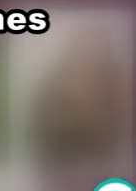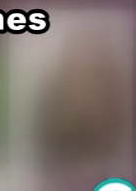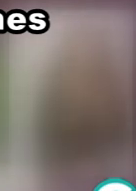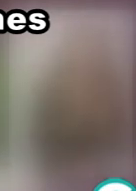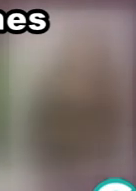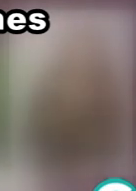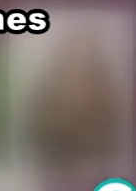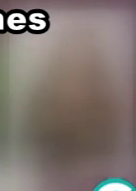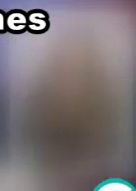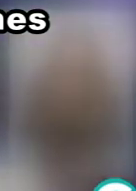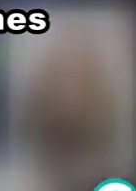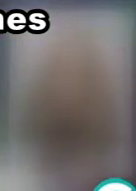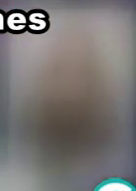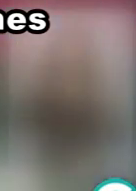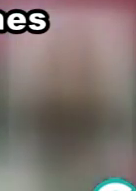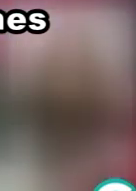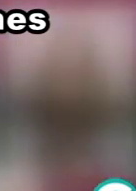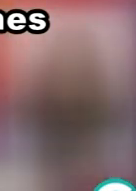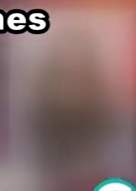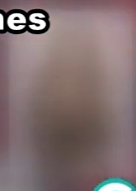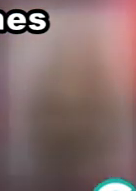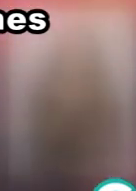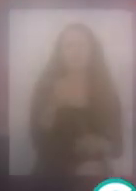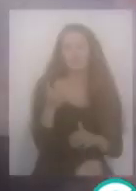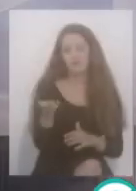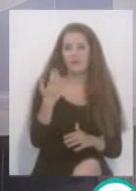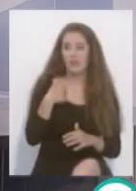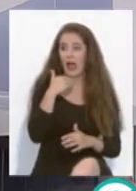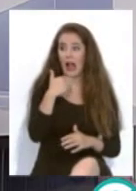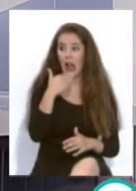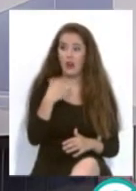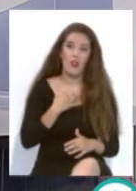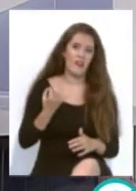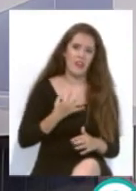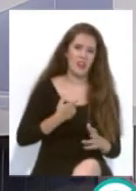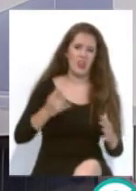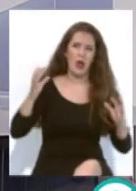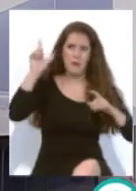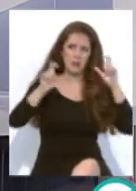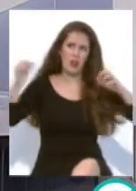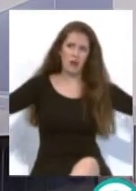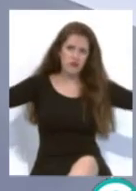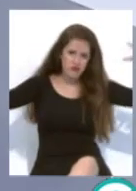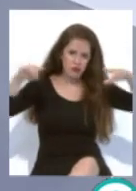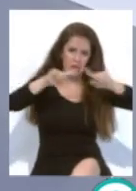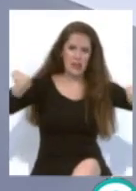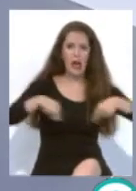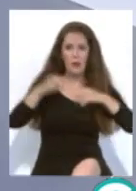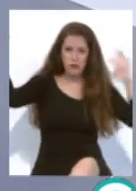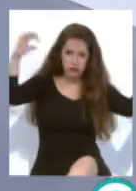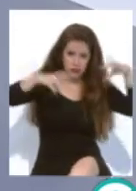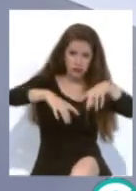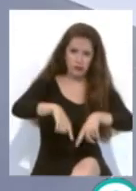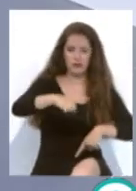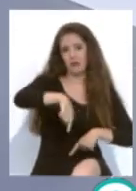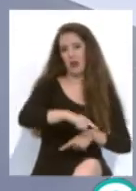retrocediendo, la invasión al público. Algo que no debería de suceder en los campos, porque justamente sucedía en